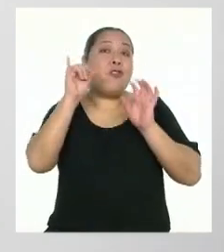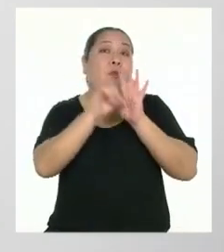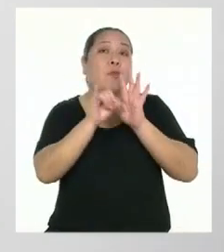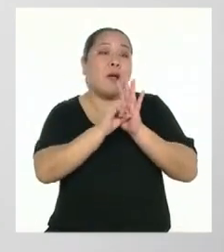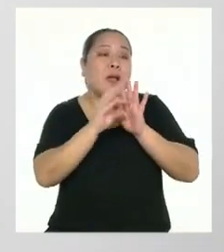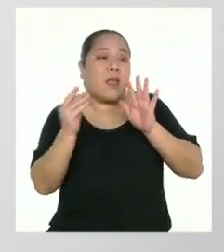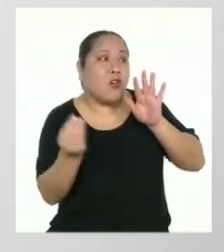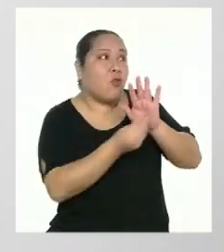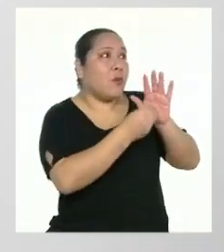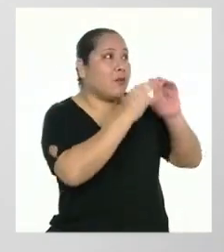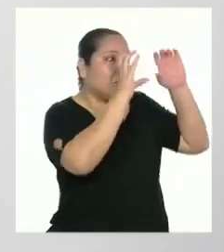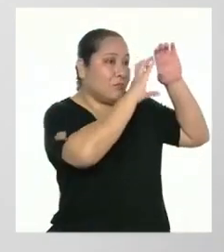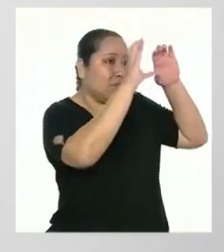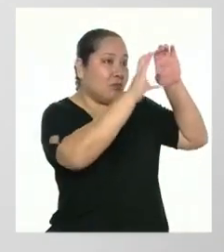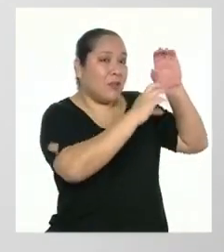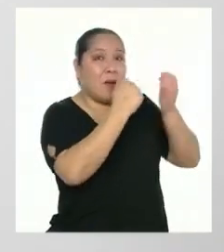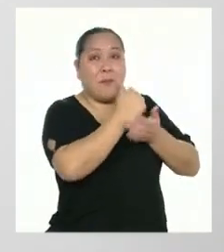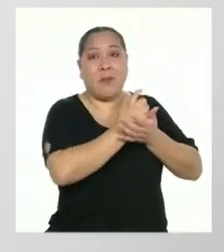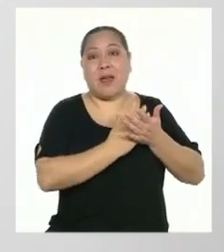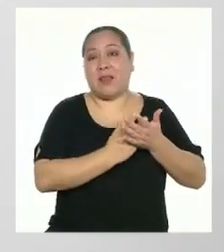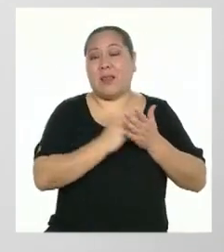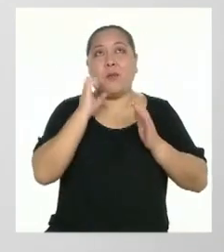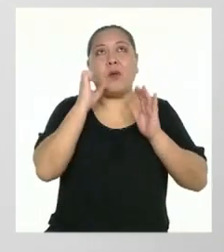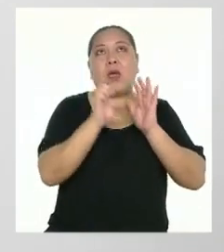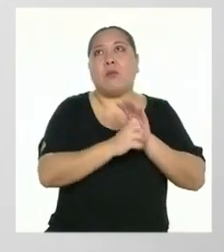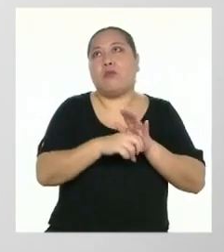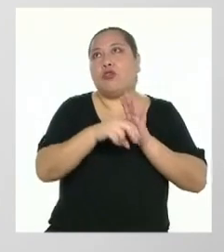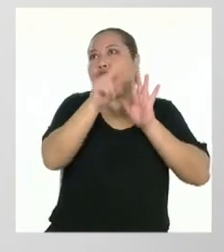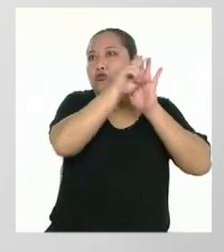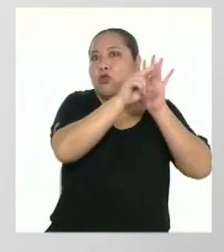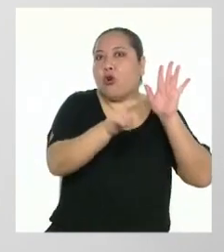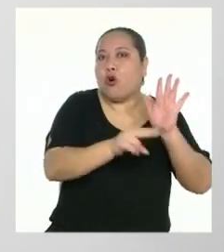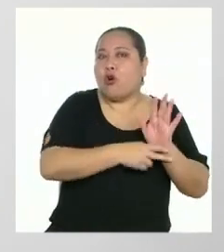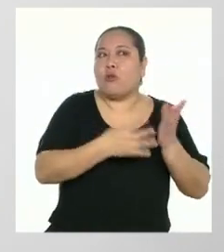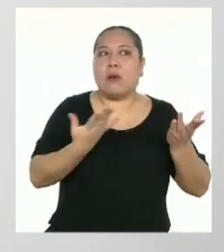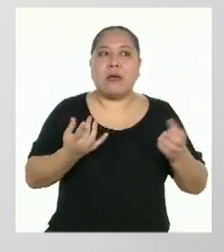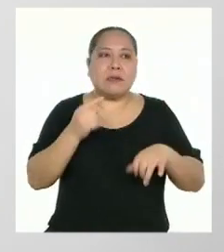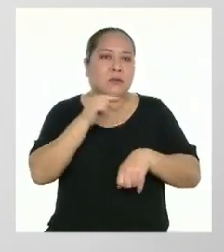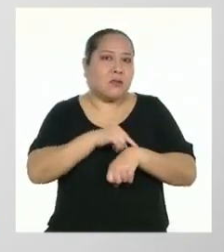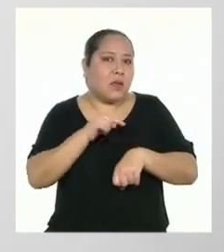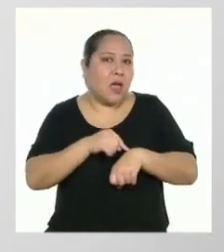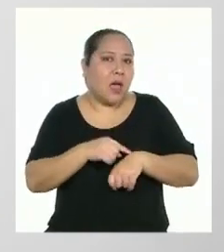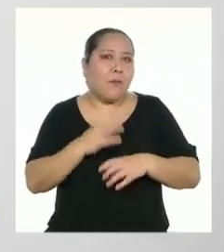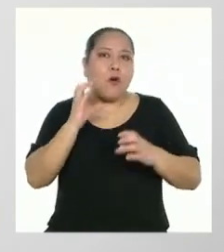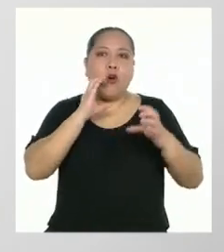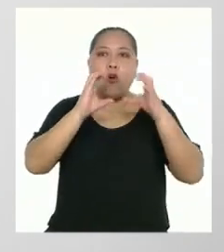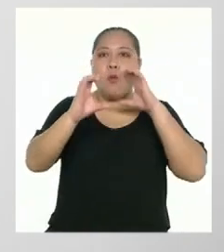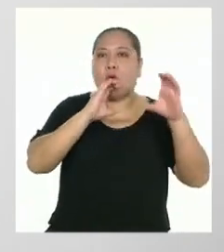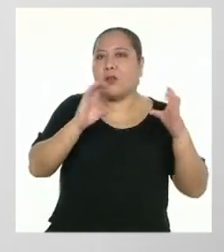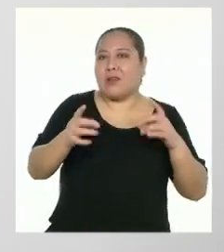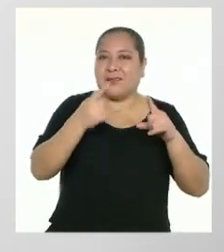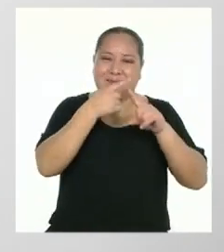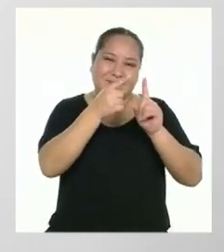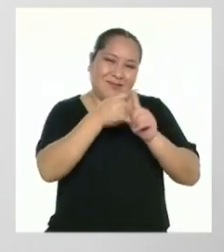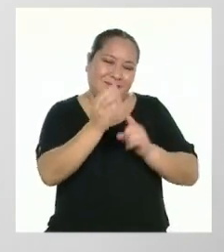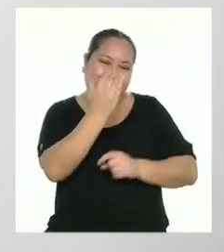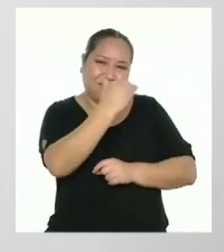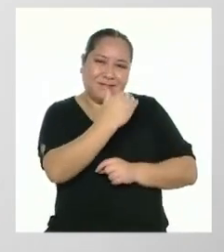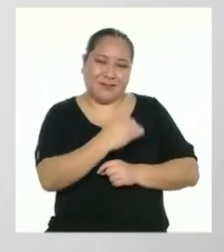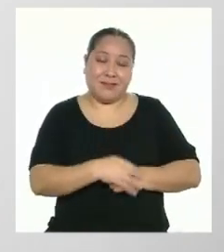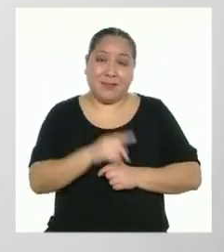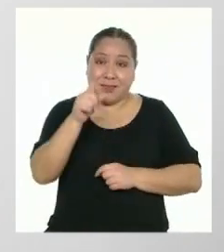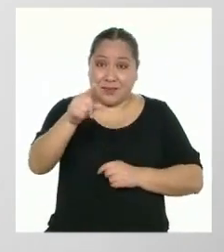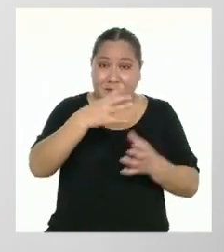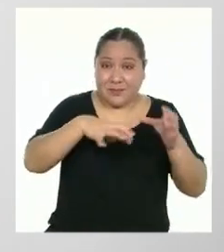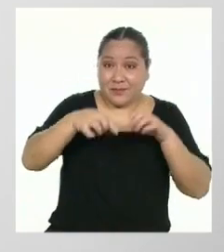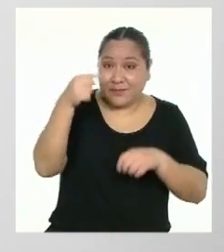periódico mural. Por ejemplo, normas, tiempo, comunicación, entre otras. Si